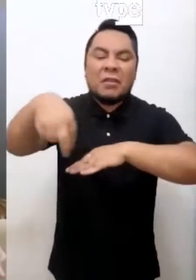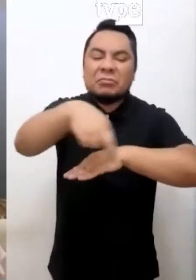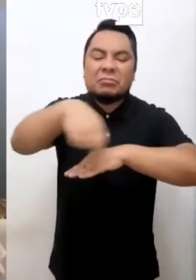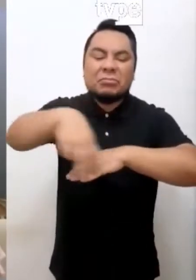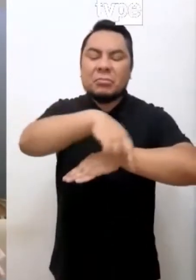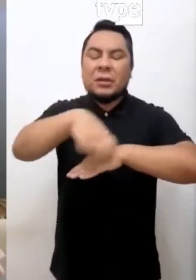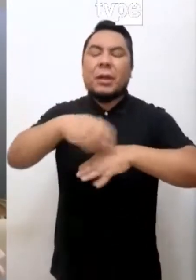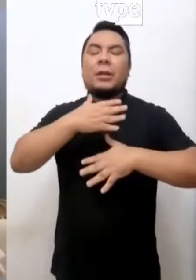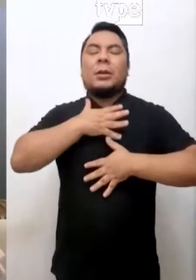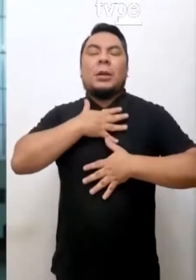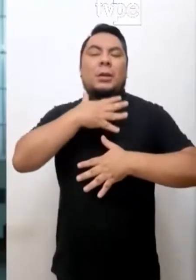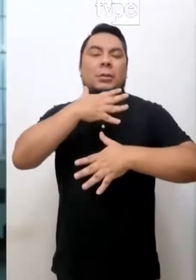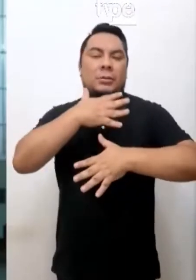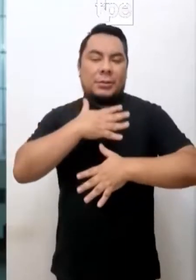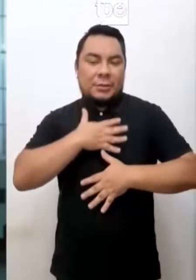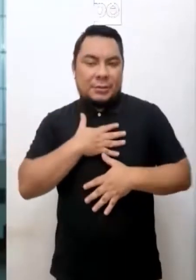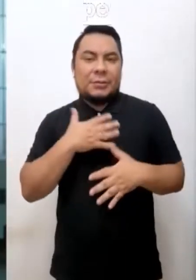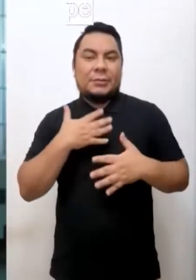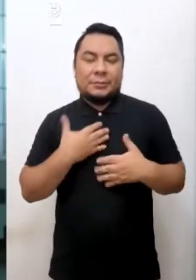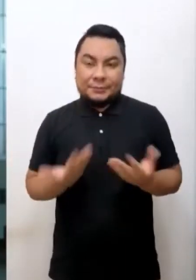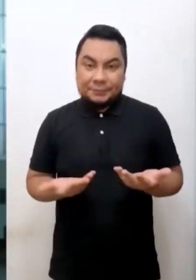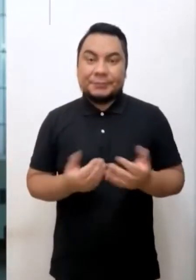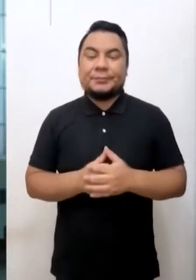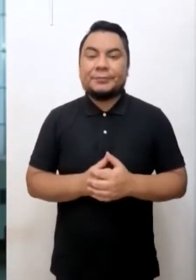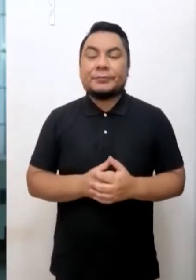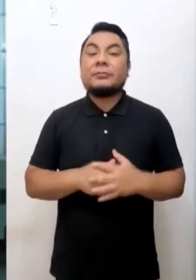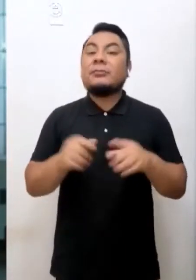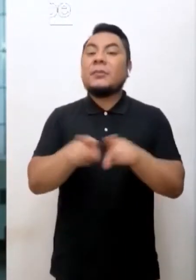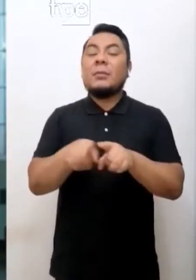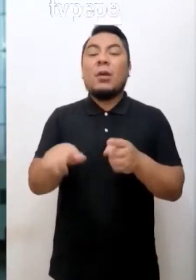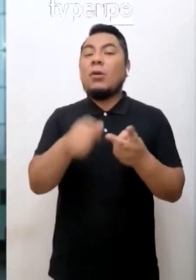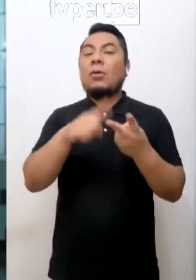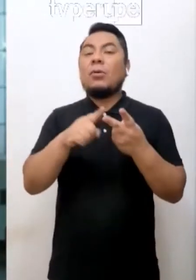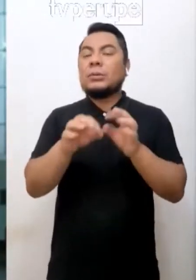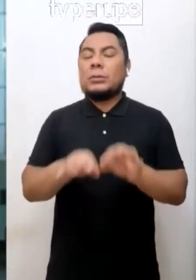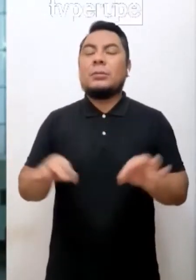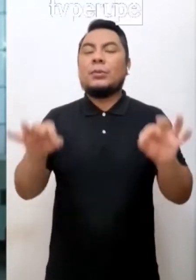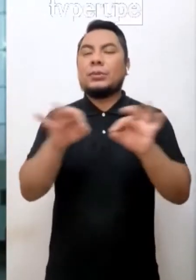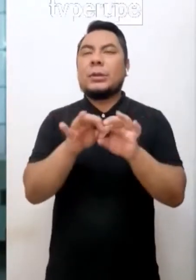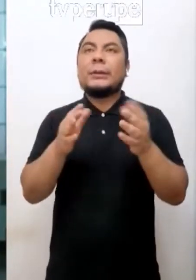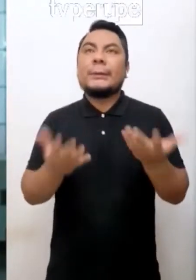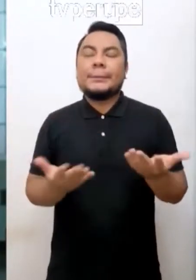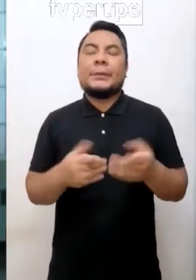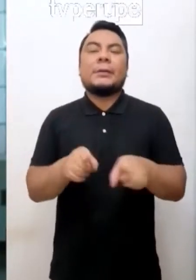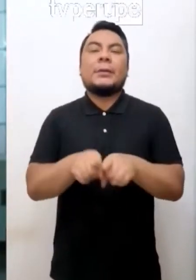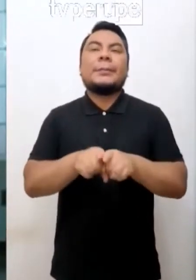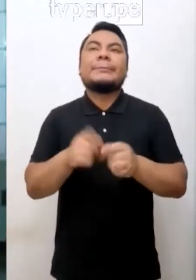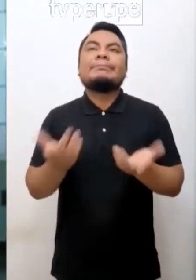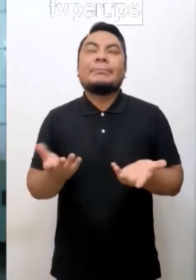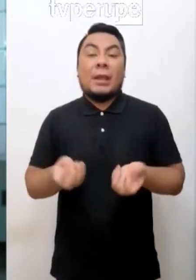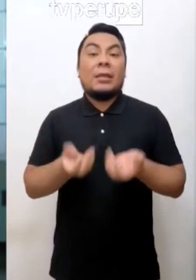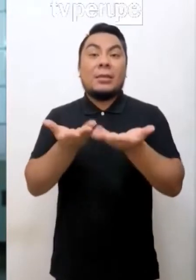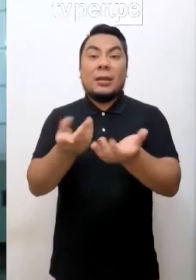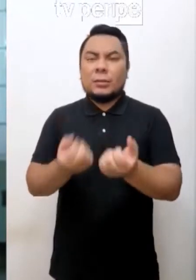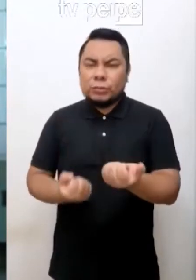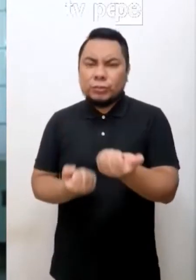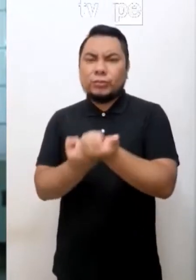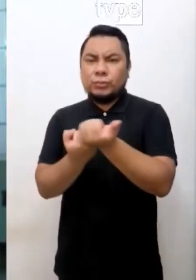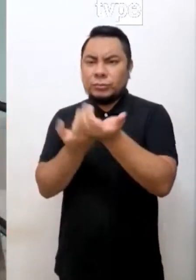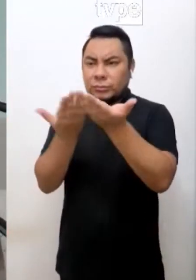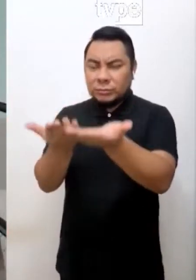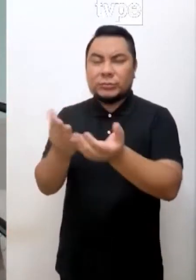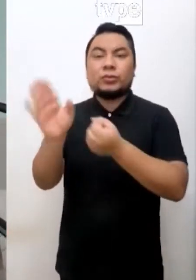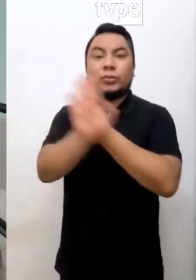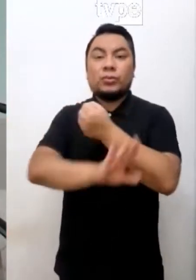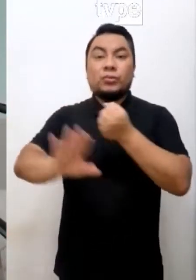sacarlo de ese momento y empezar a hacer otras actividades. Algo que también es muy importante no solamente es darle la seguridad